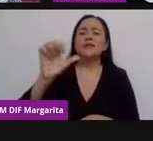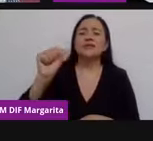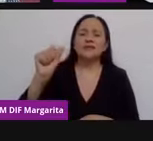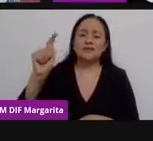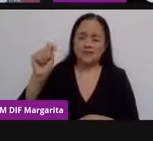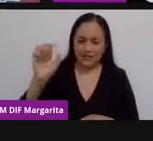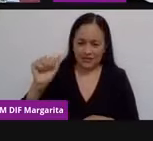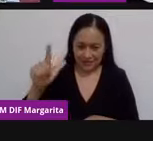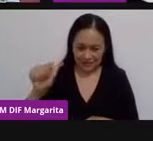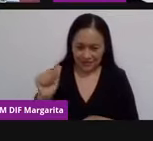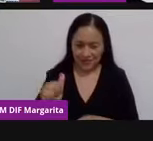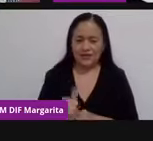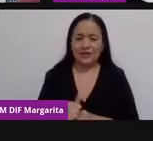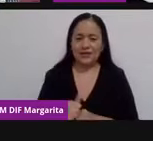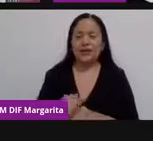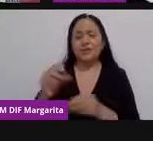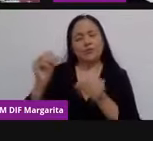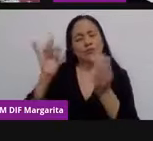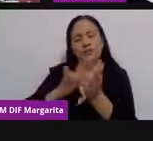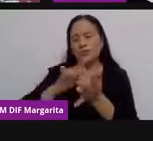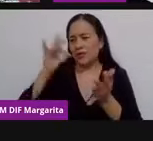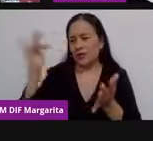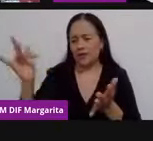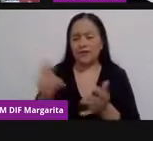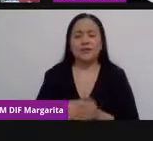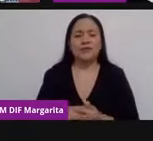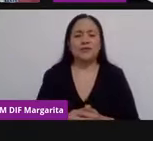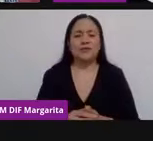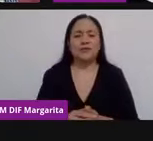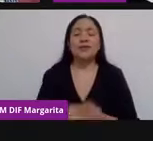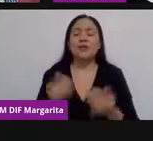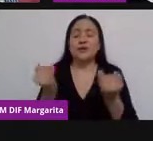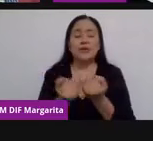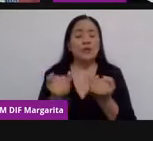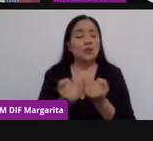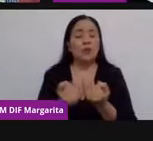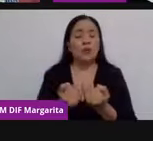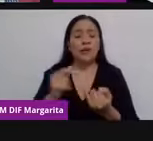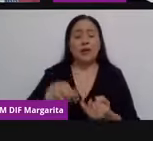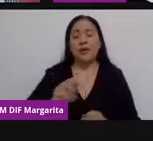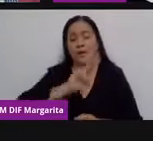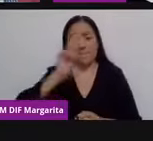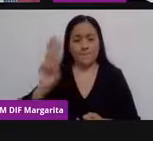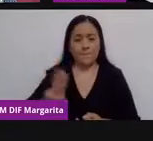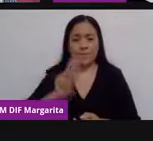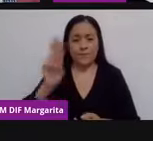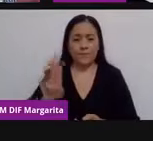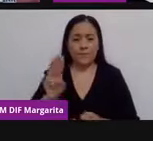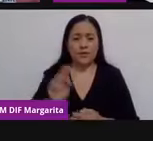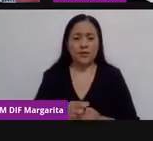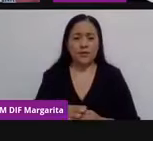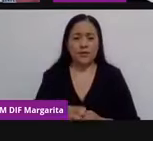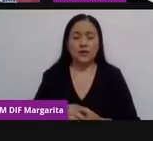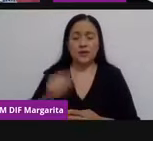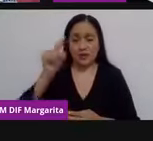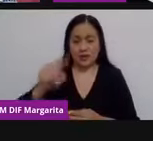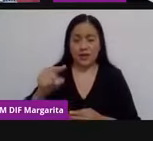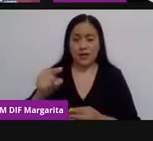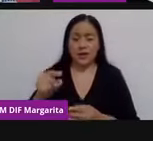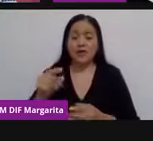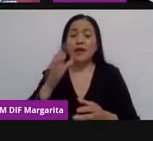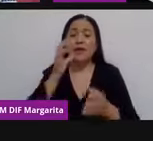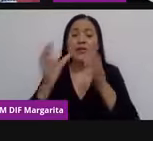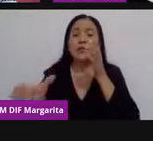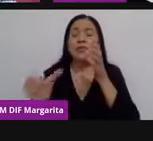noble, noble institución. Muchísimas gracias. Y como cada miércoles también agradecemos la participación del área de comunicación social y